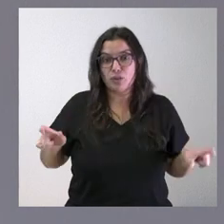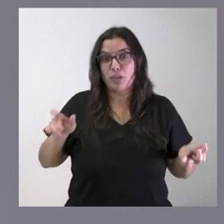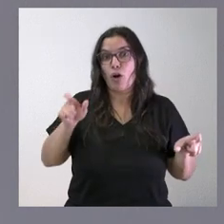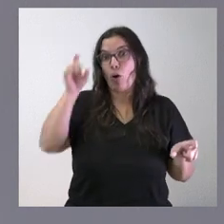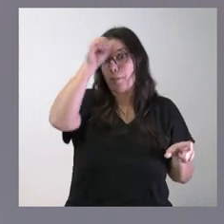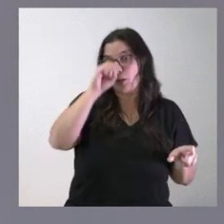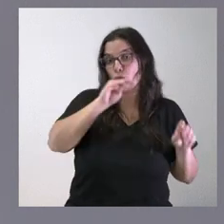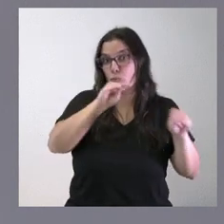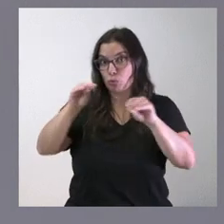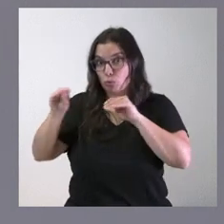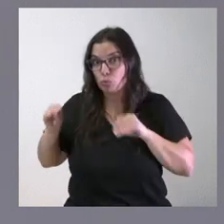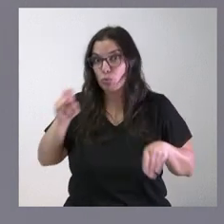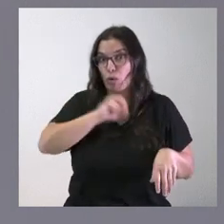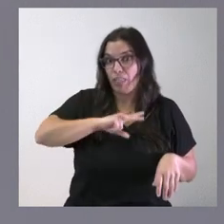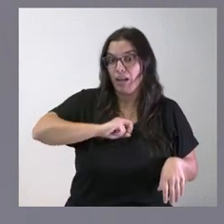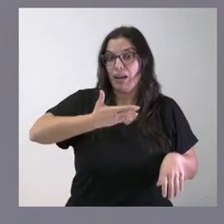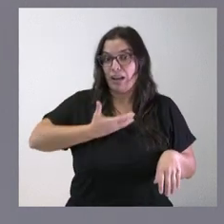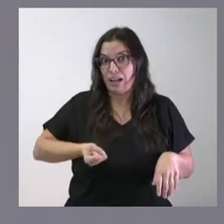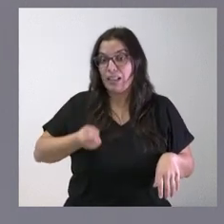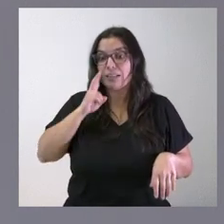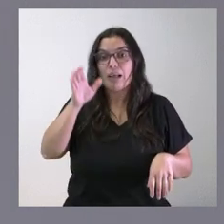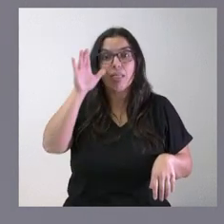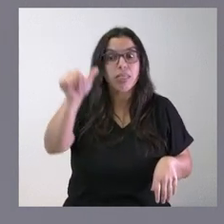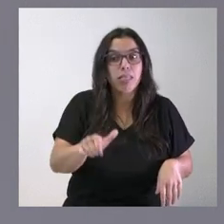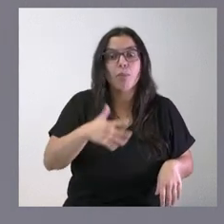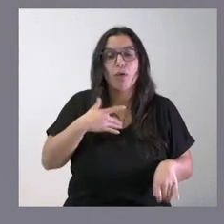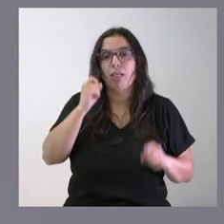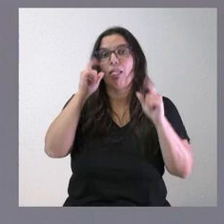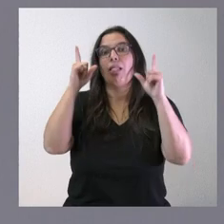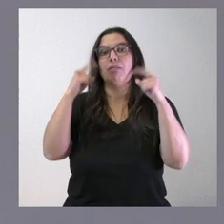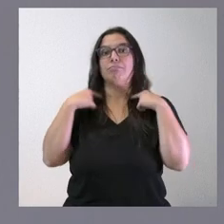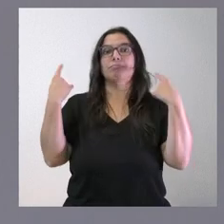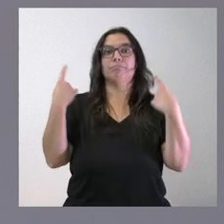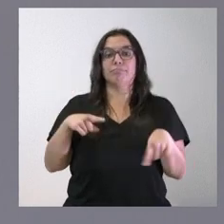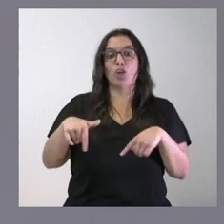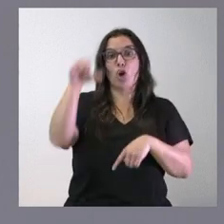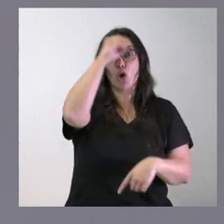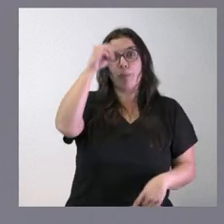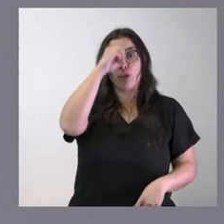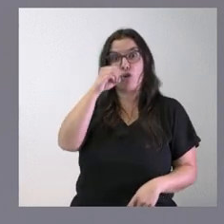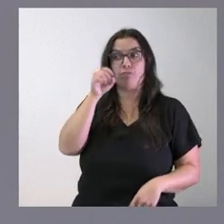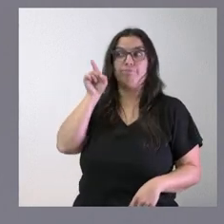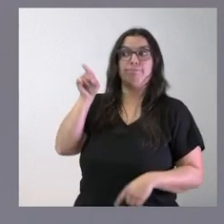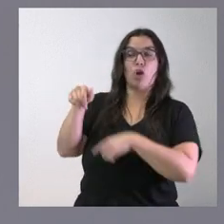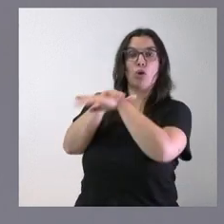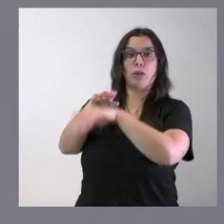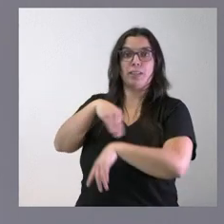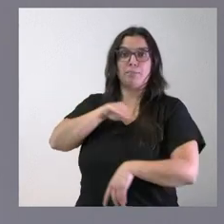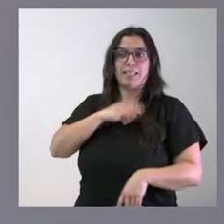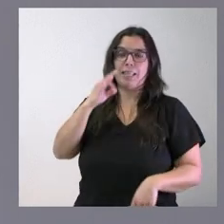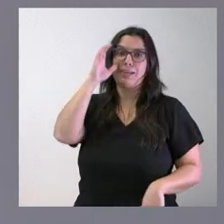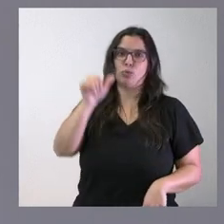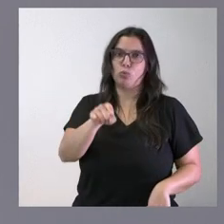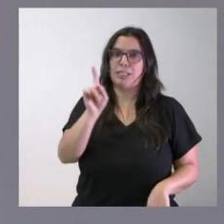alcaldes quizás se darían cuenta que la opinión que muchos de ellos tienen del Gobierno de España pues tendría que ser escuchada